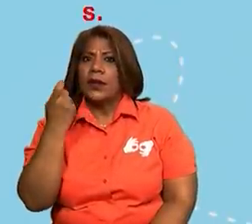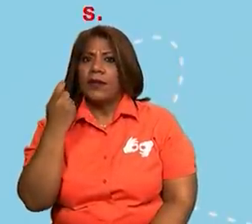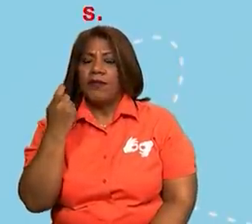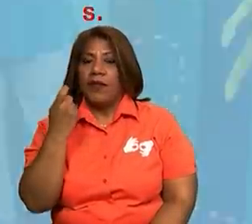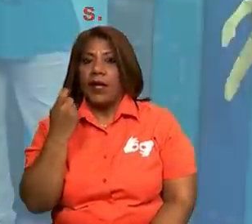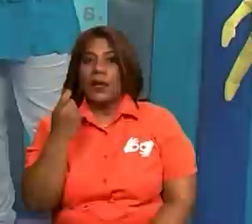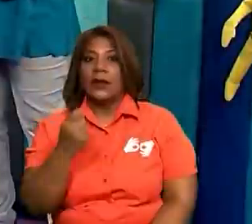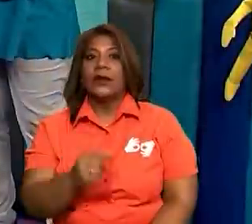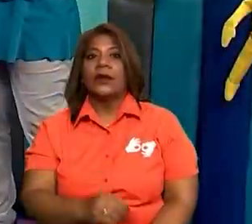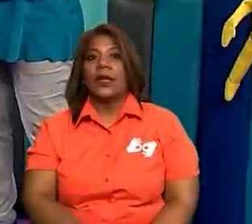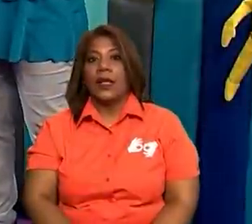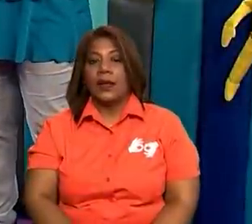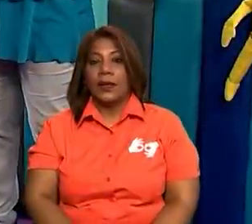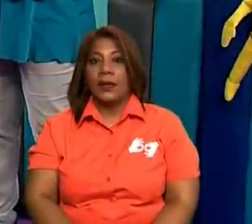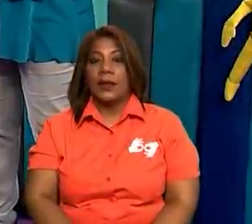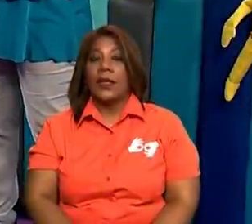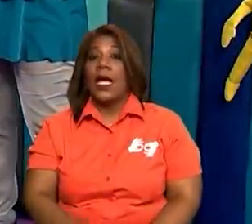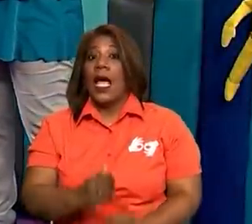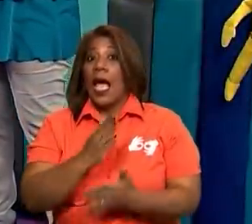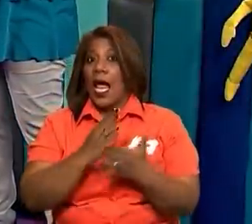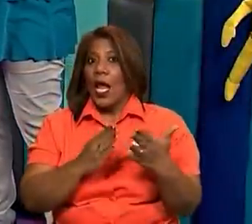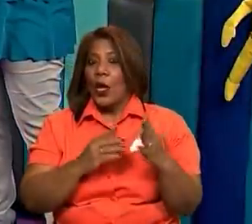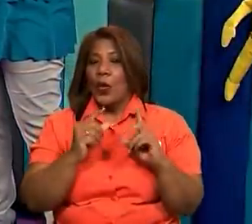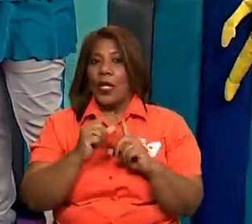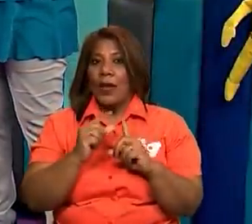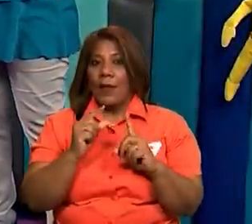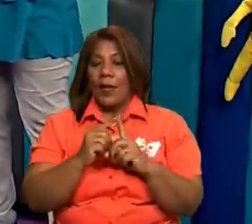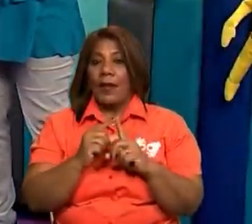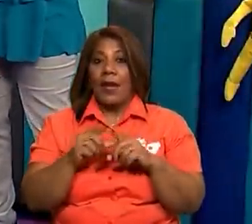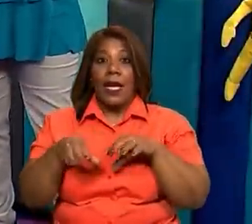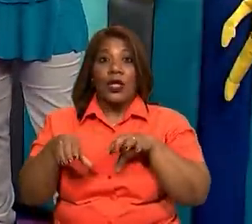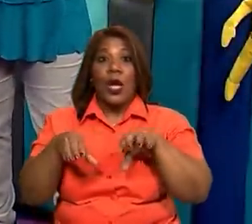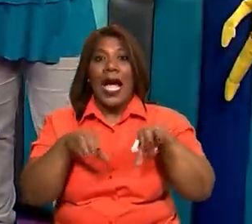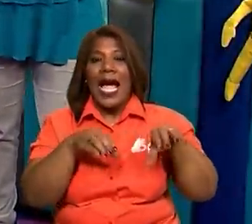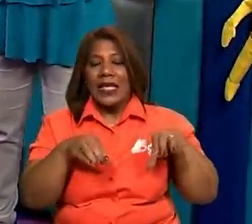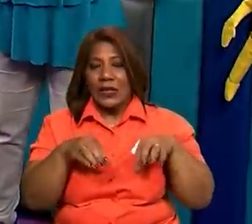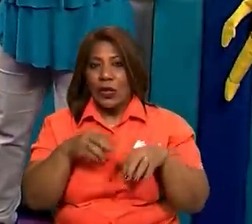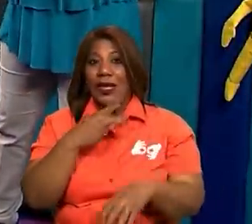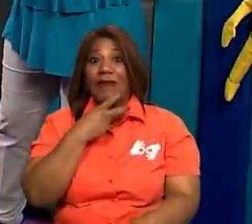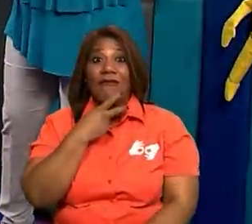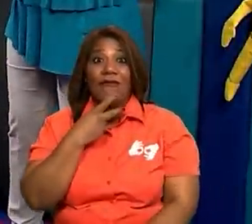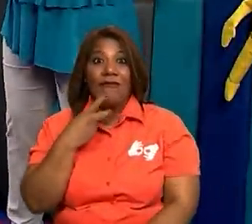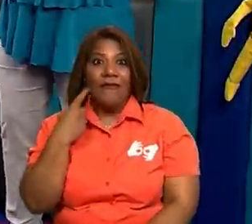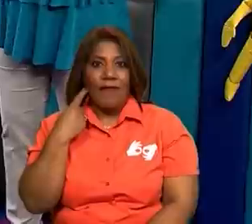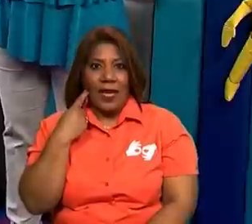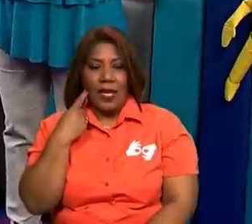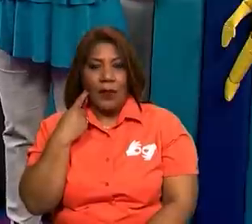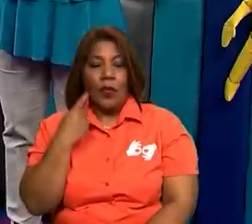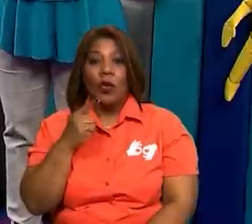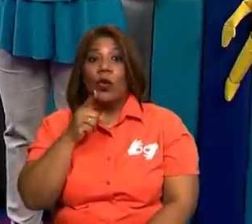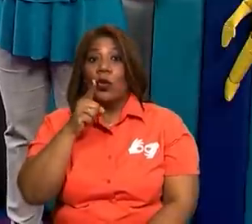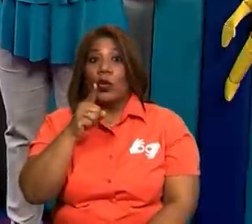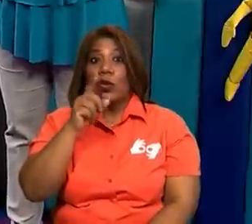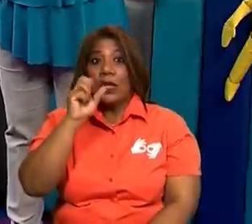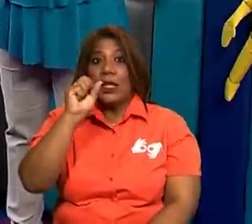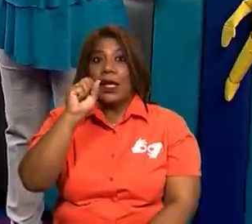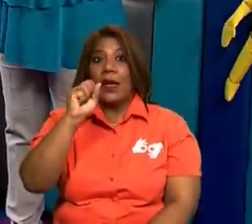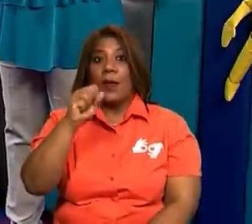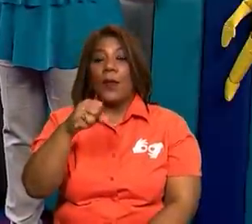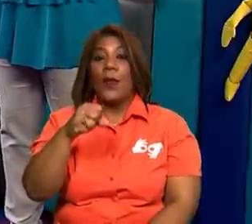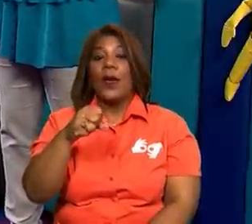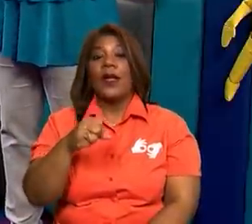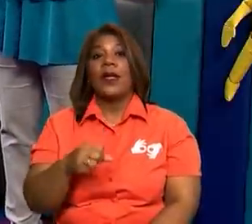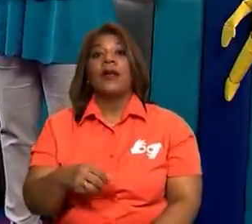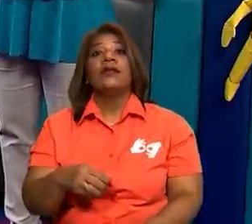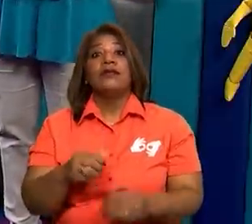tras este ajuste, con algunas palabras que son acciones, ¿verdad? Y usted, los niños pueden, junto con nosotras